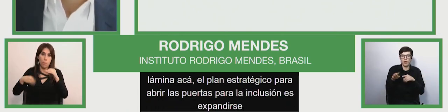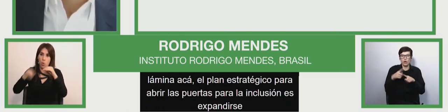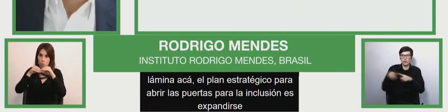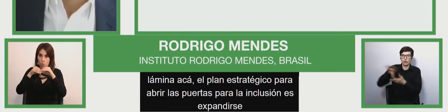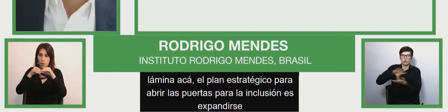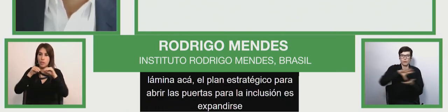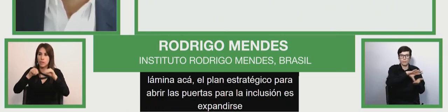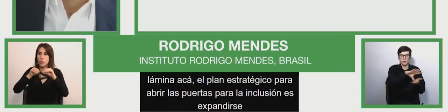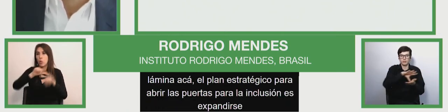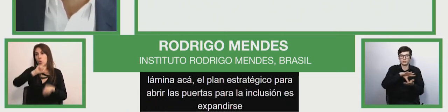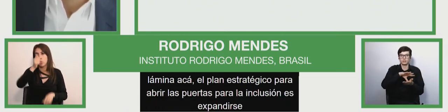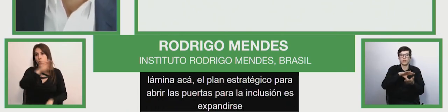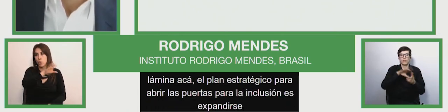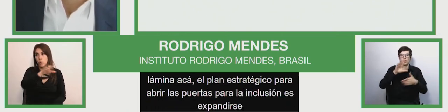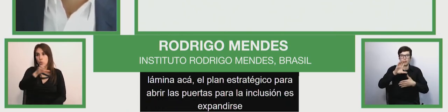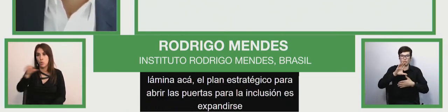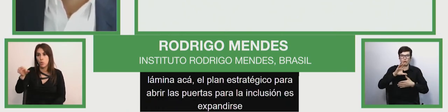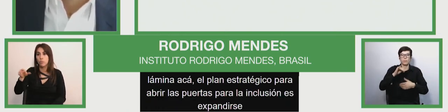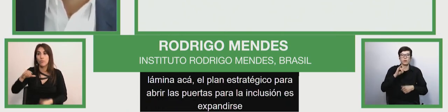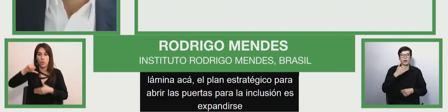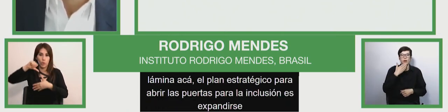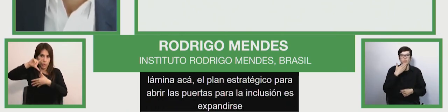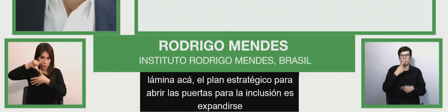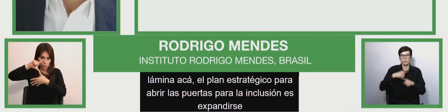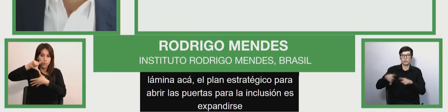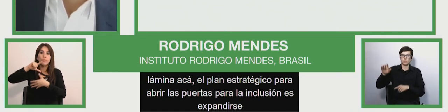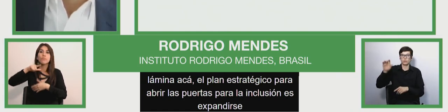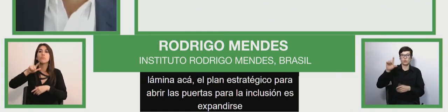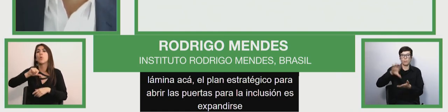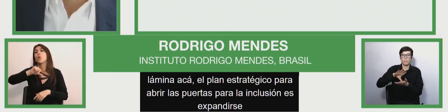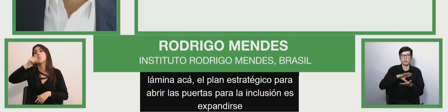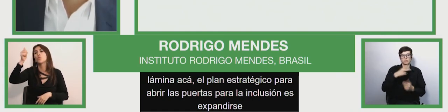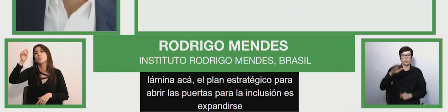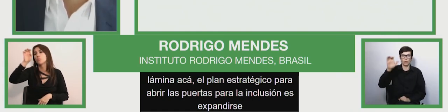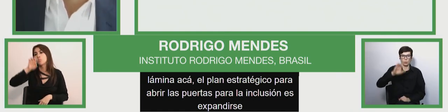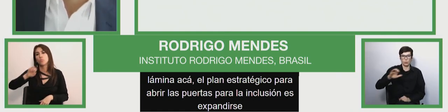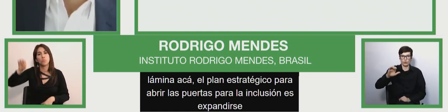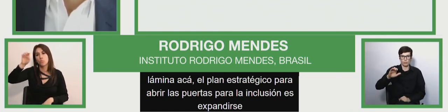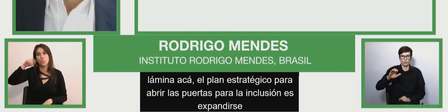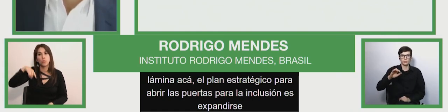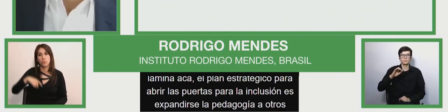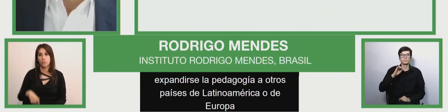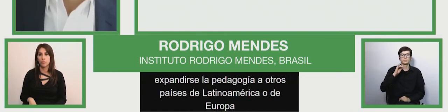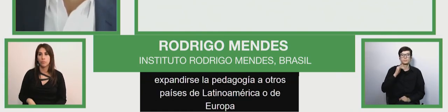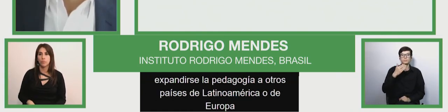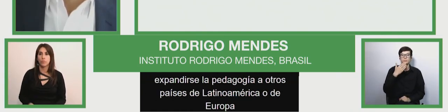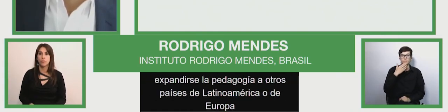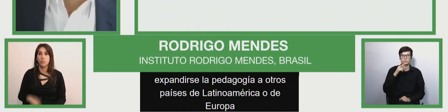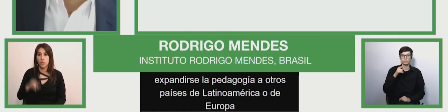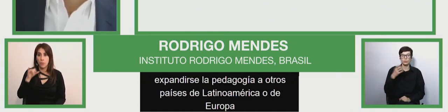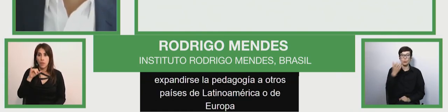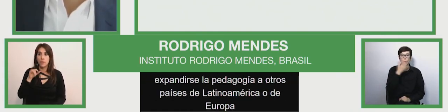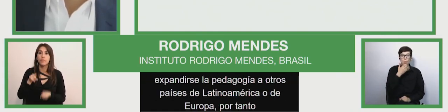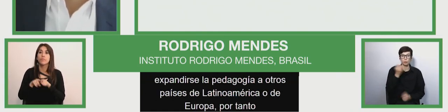países Latinoamérica y otros y Europa y por tanto los cursos online